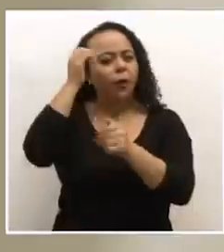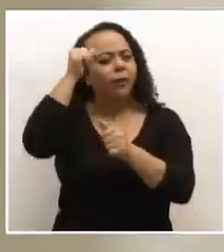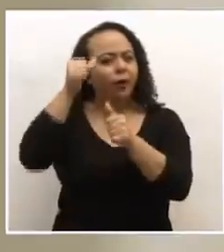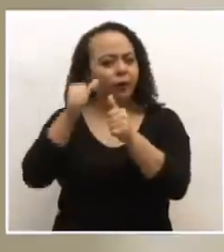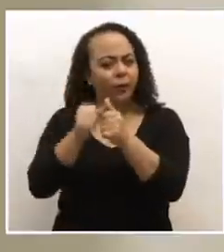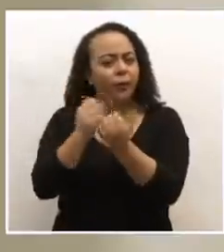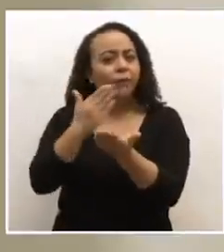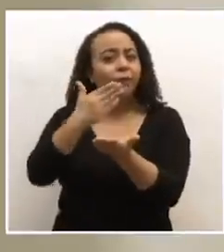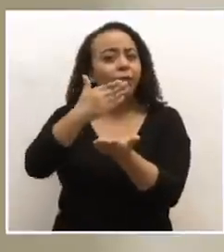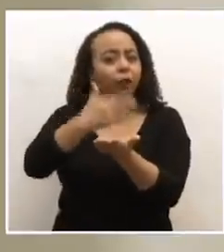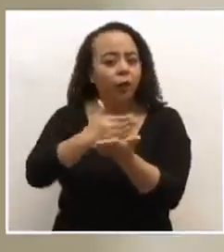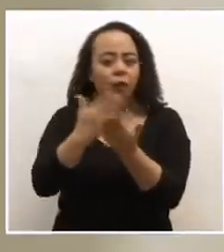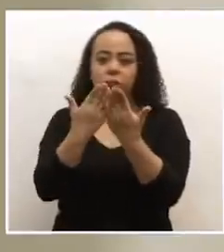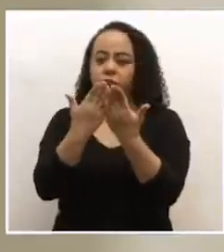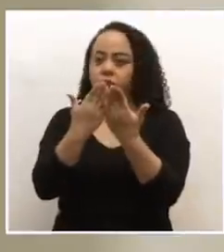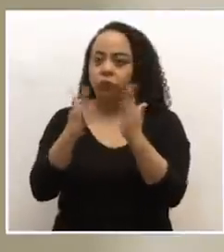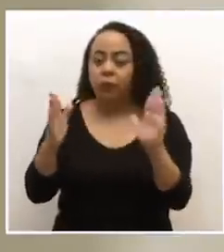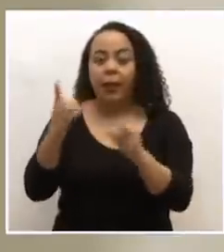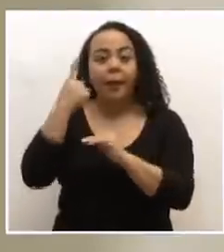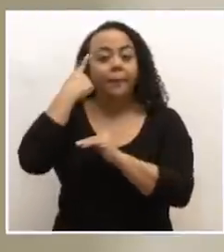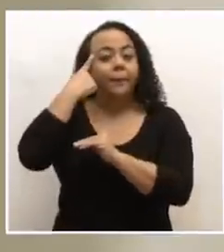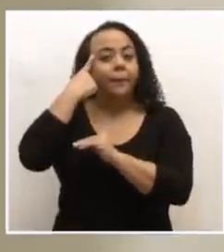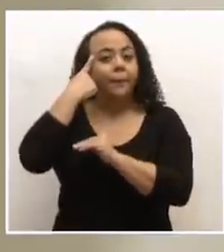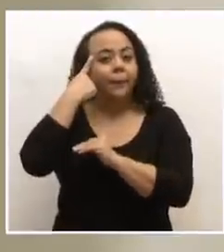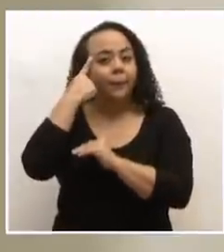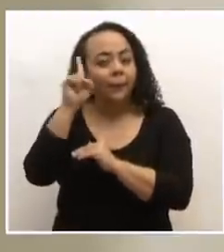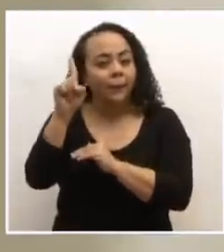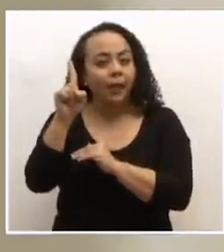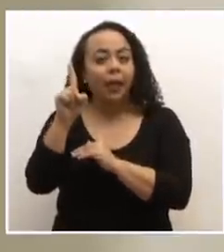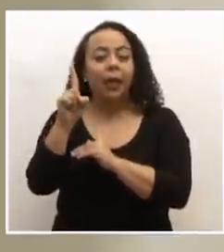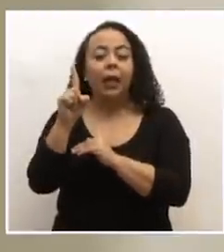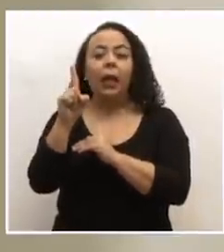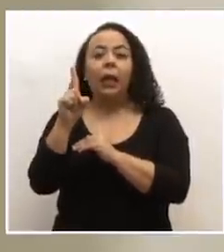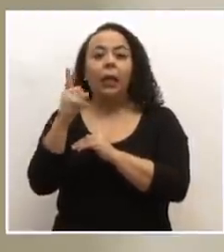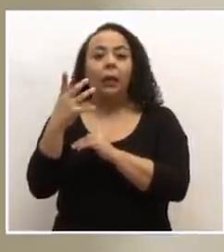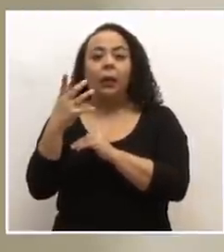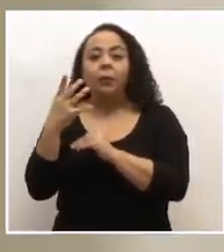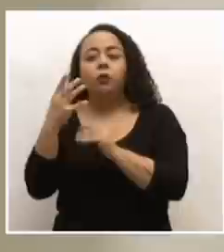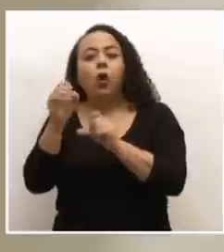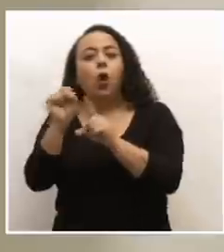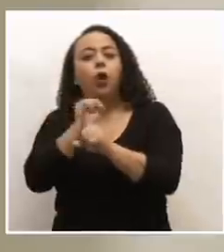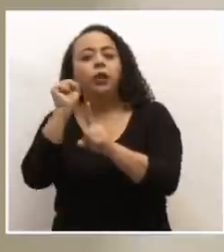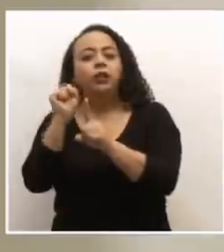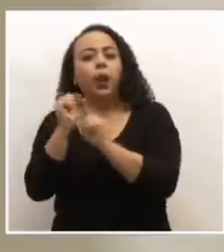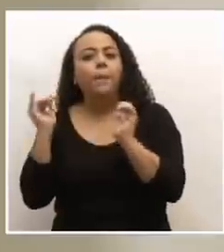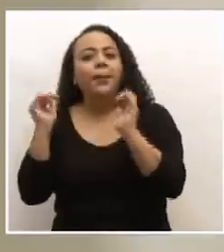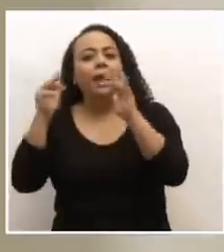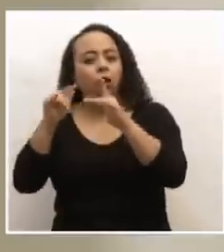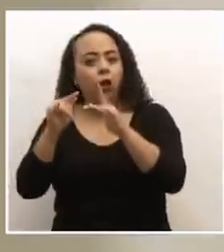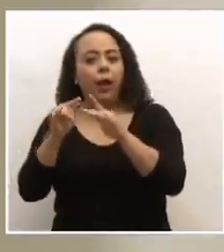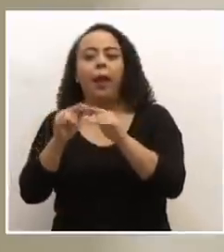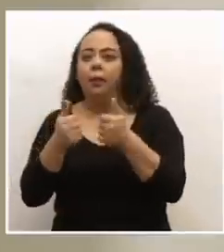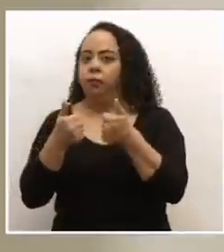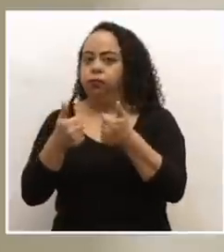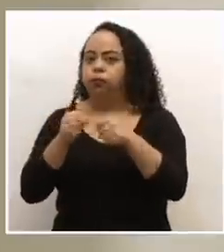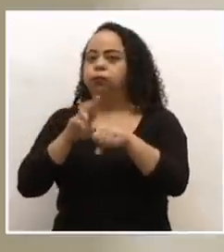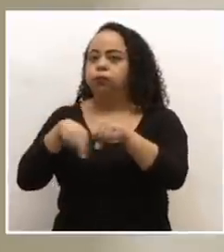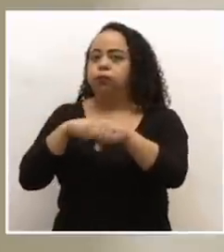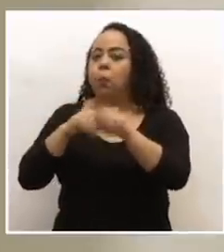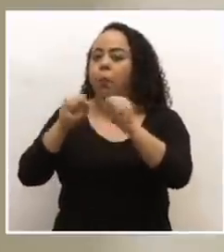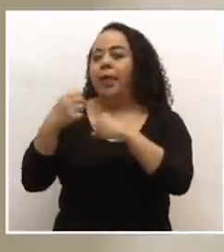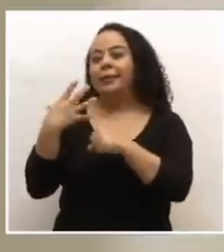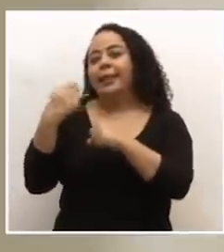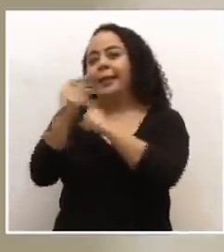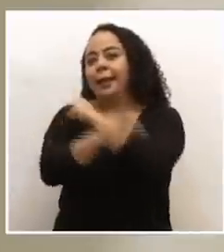que las fronteras han estado abiertas para los repatriados, para las personas que tienen una condición migratoria regular, que pudieron o habían